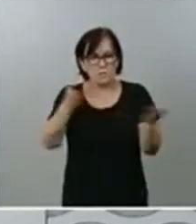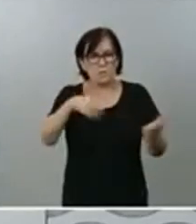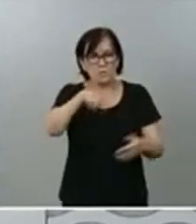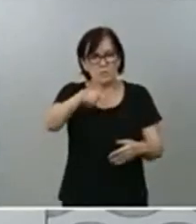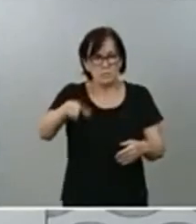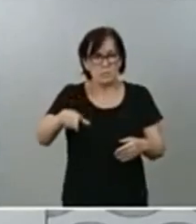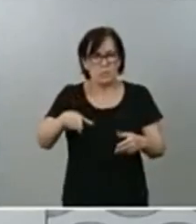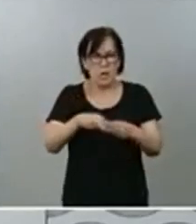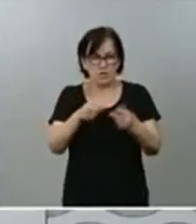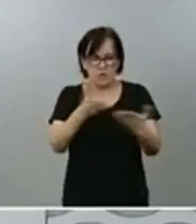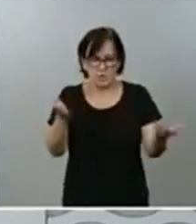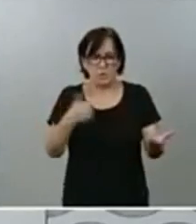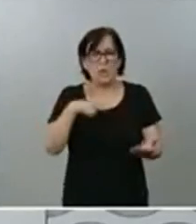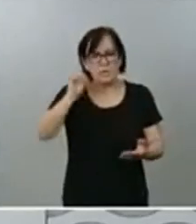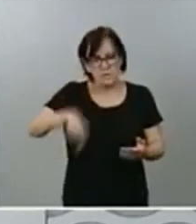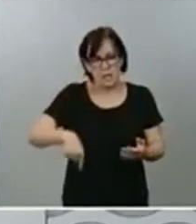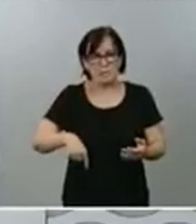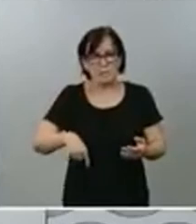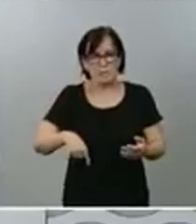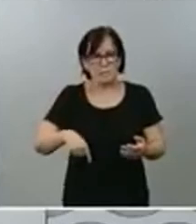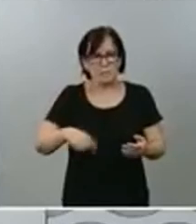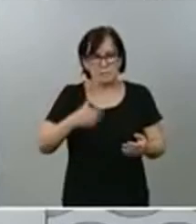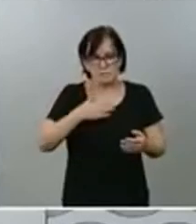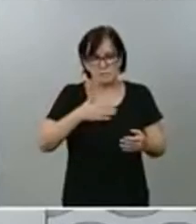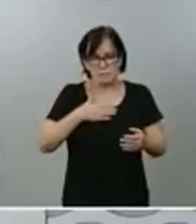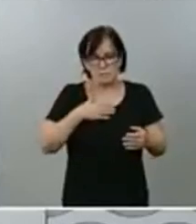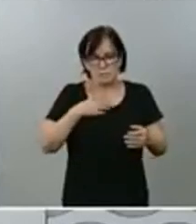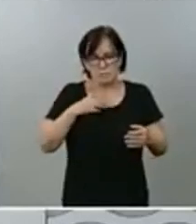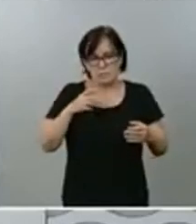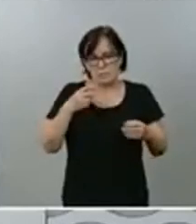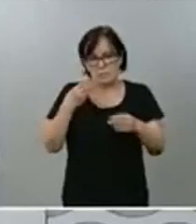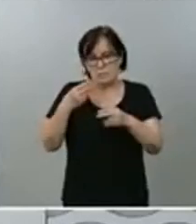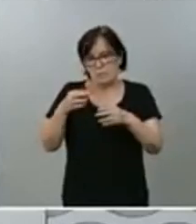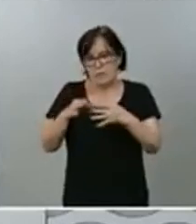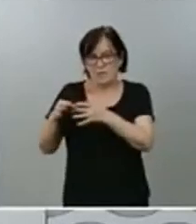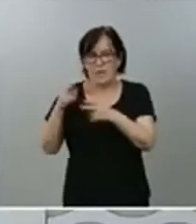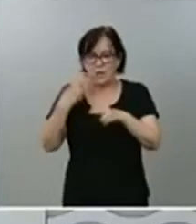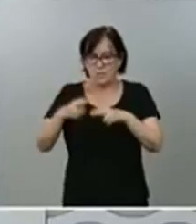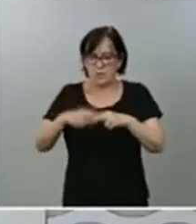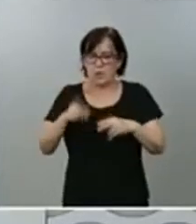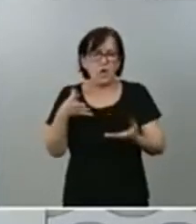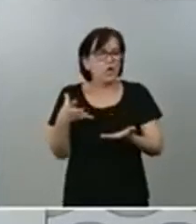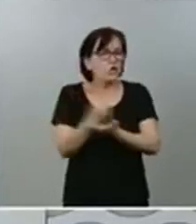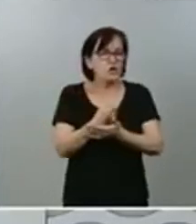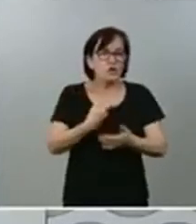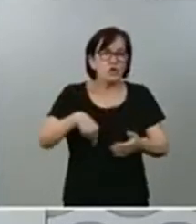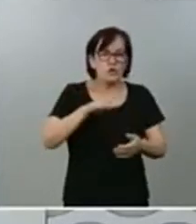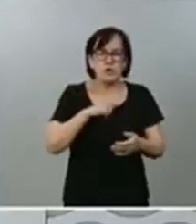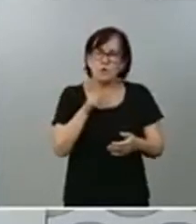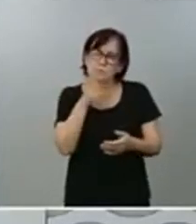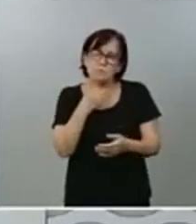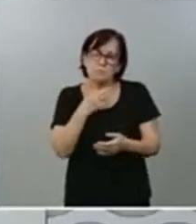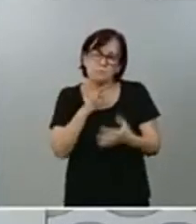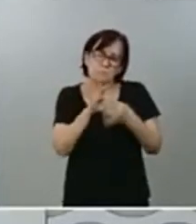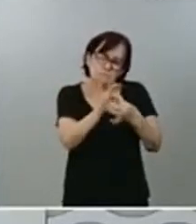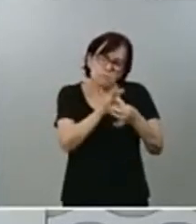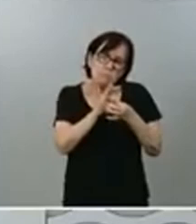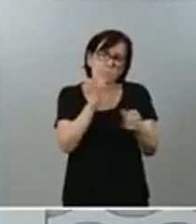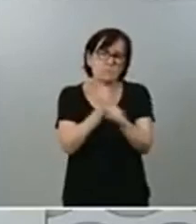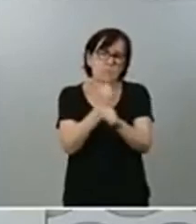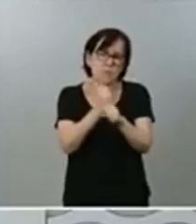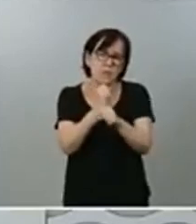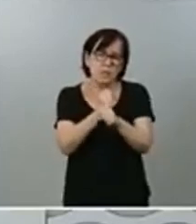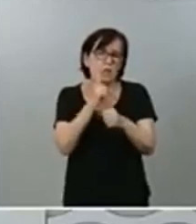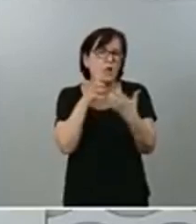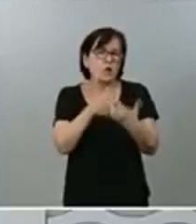a los dirigentes de nuestro país. Y que, en este momento, estamos todos arrimando el hombro a una en la lucha con